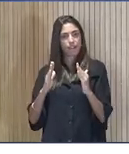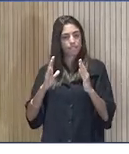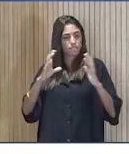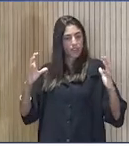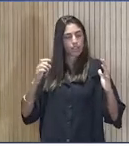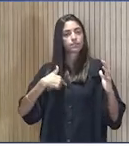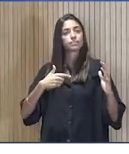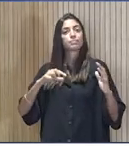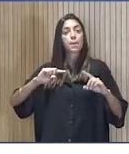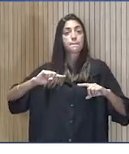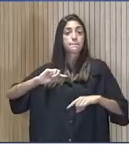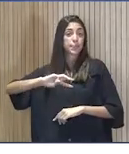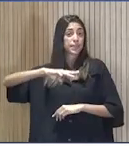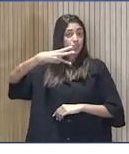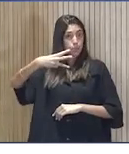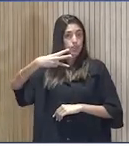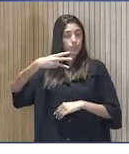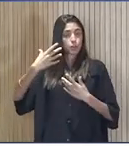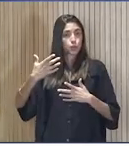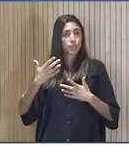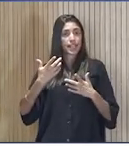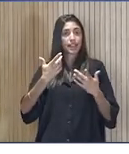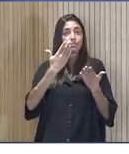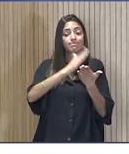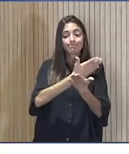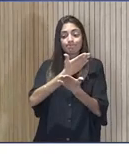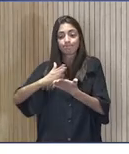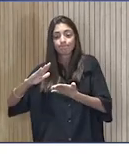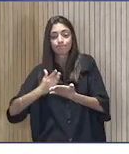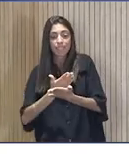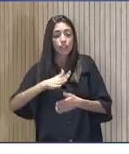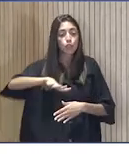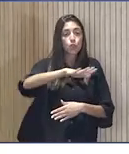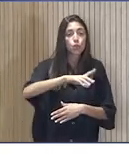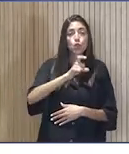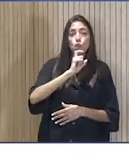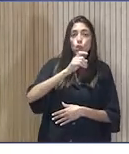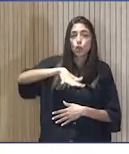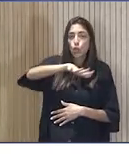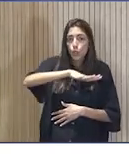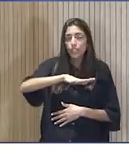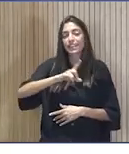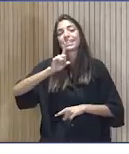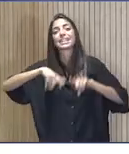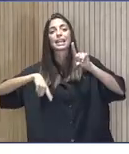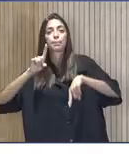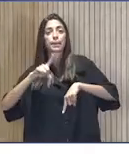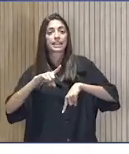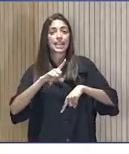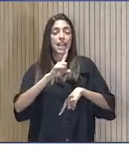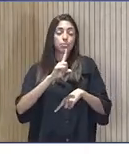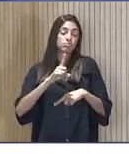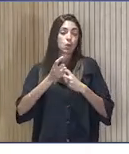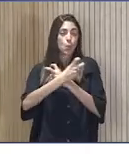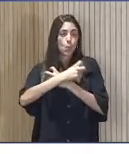pisos, se dividían donde dormía cada una en función de la artrosis. La que más artrosis tenía